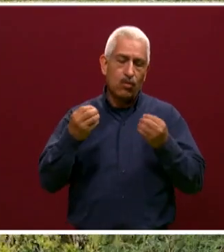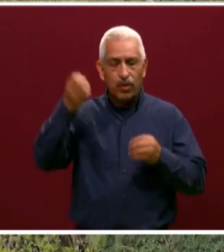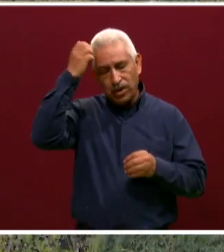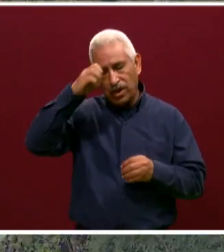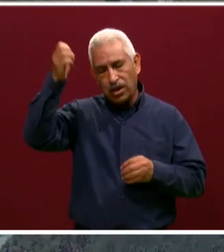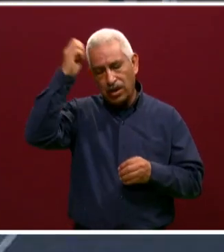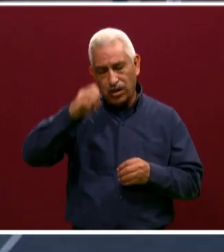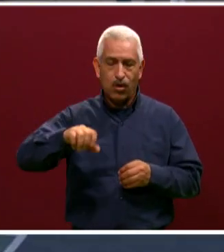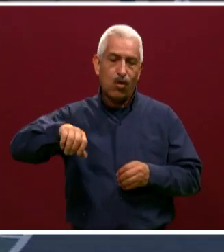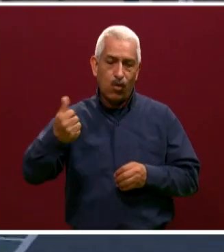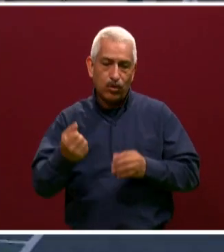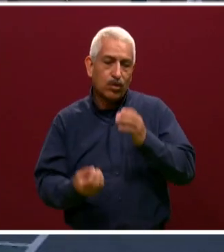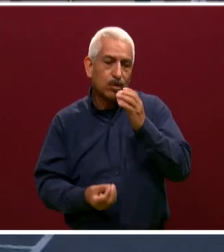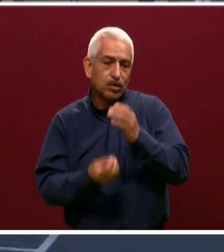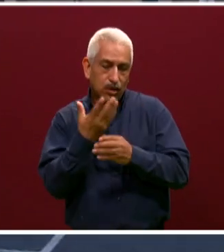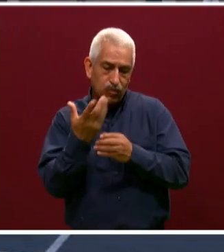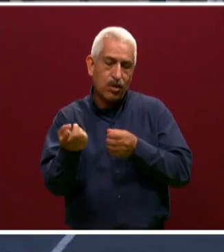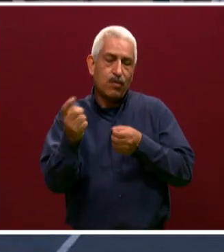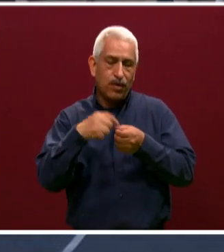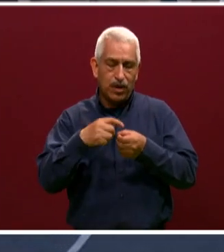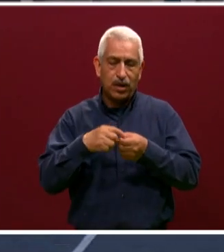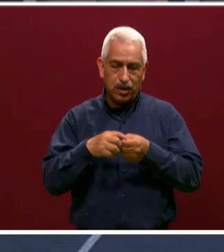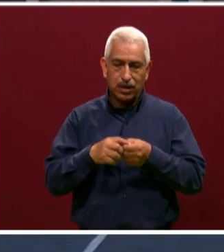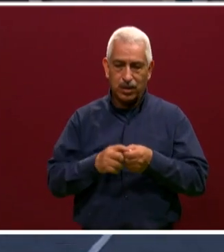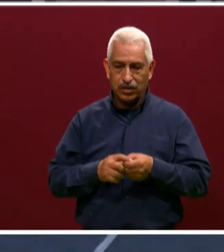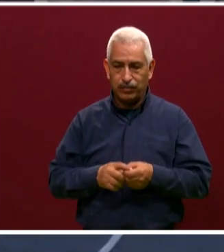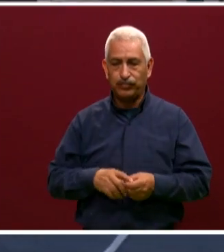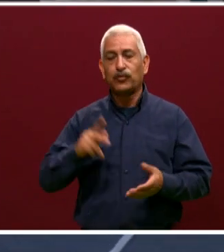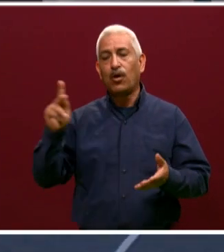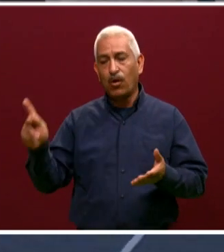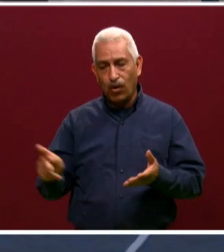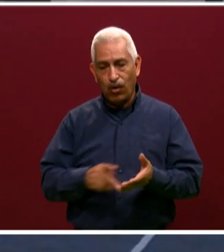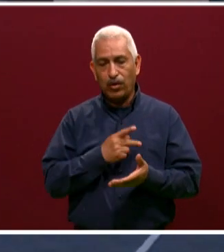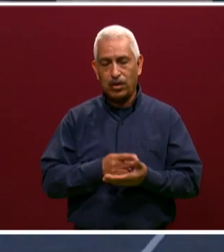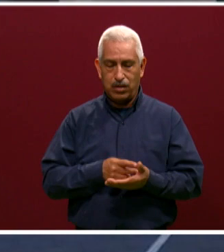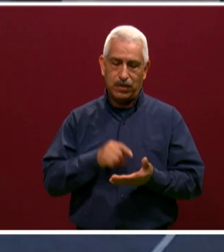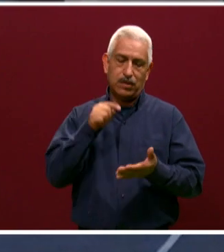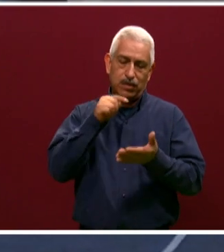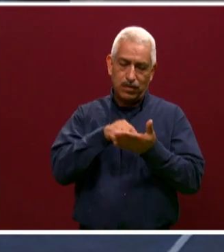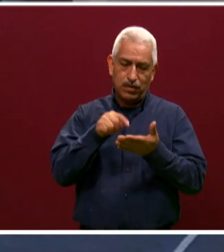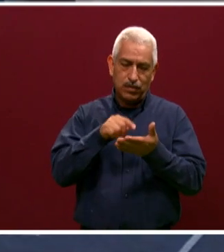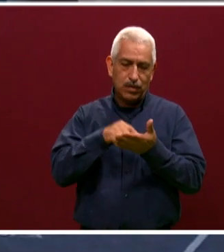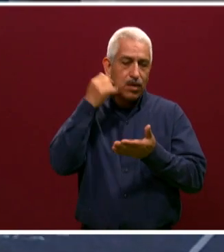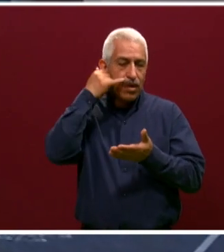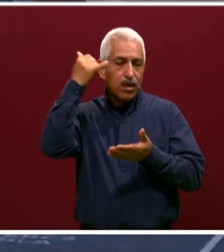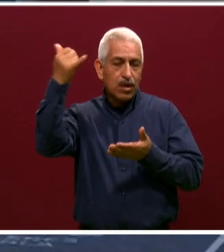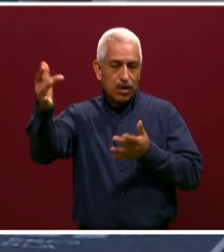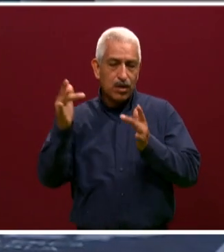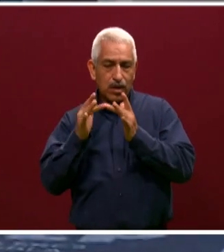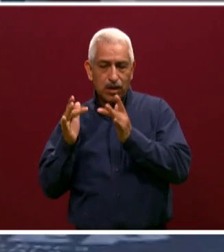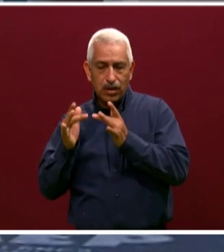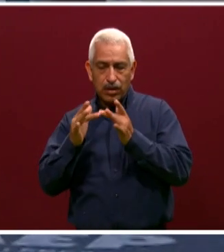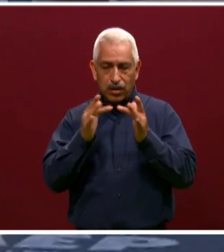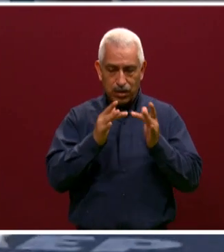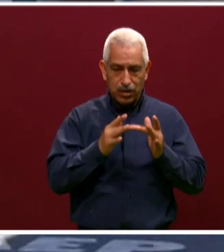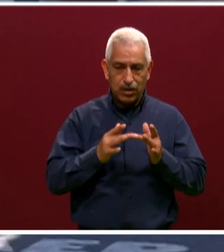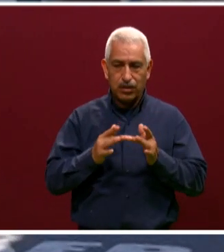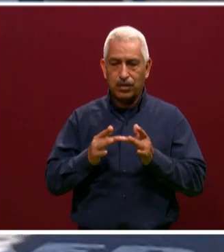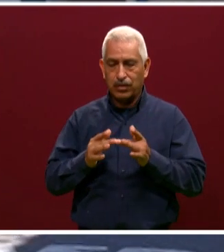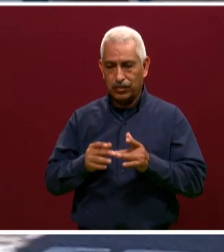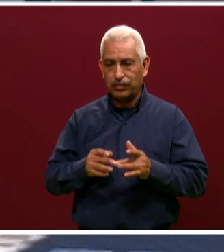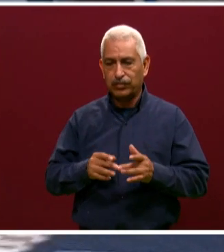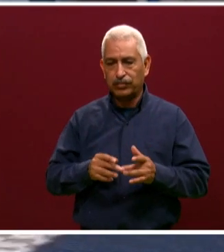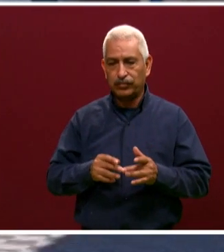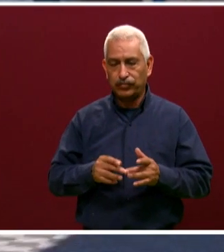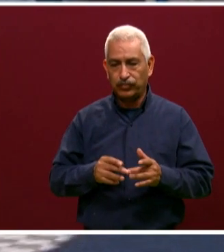la camiseta COBAEP. Perfecto. ¿Nos pueden repetir el teléfono, por favor, de contacto? Claro que sí. Es el 222